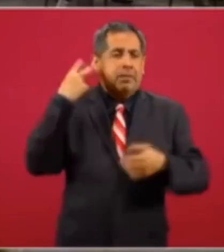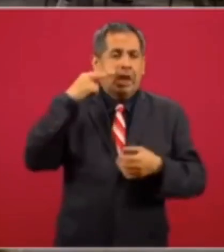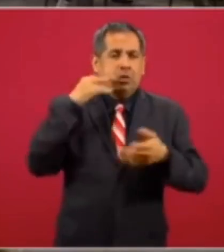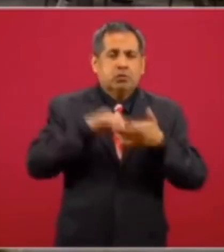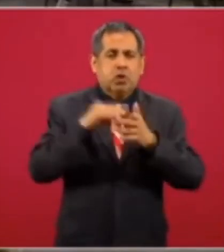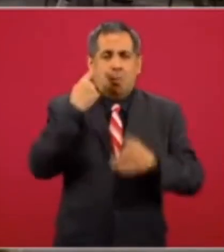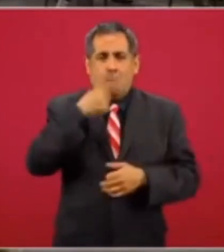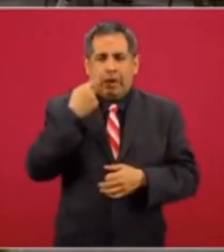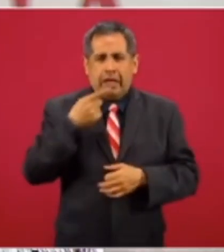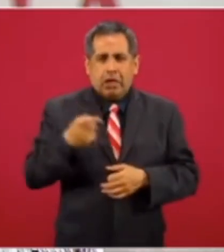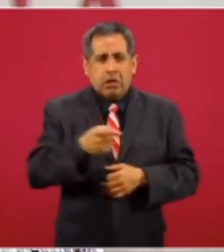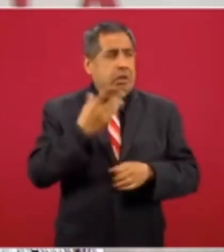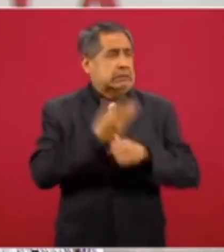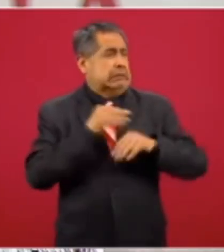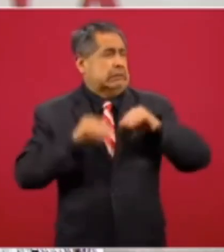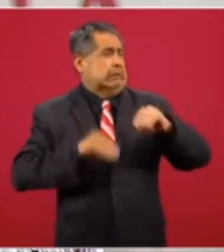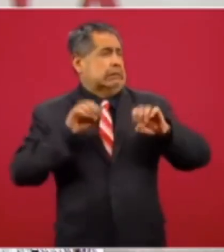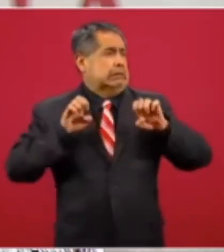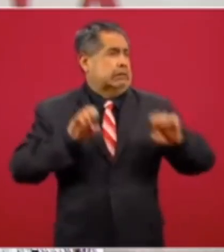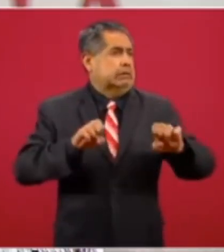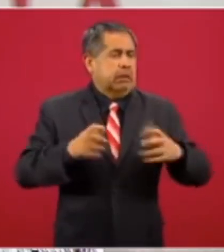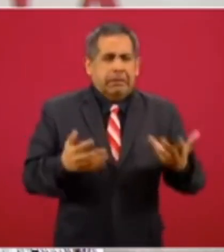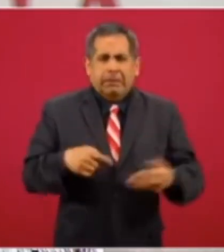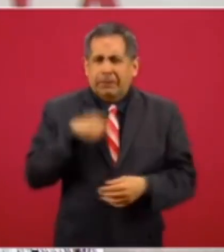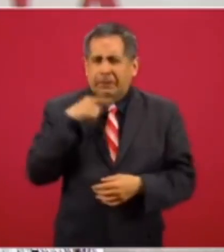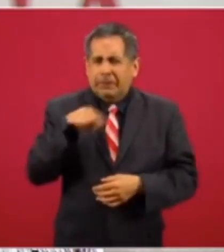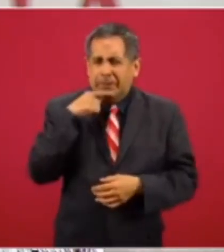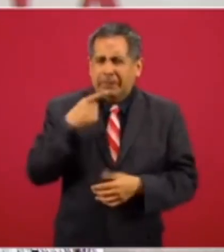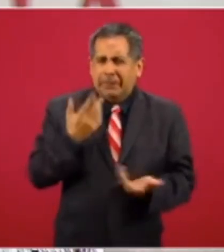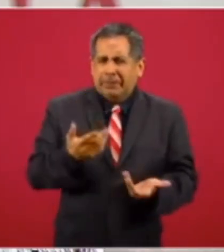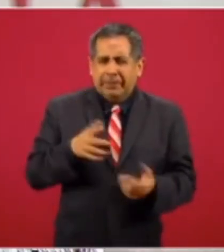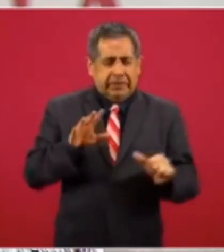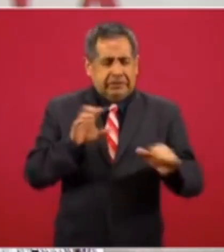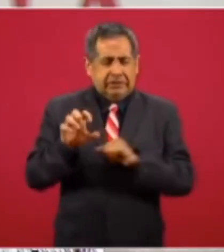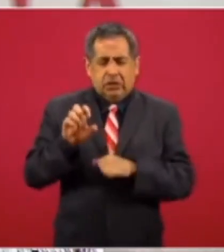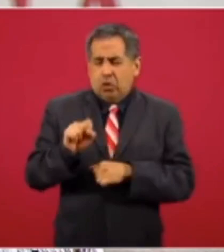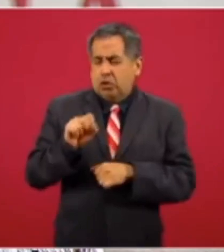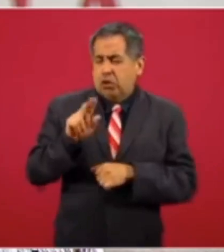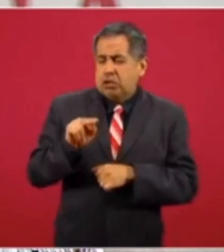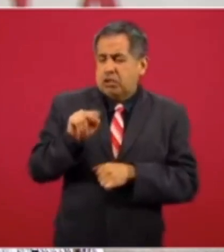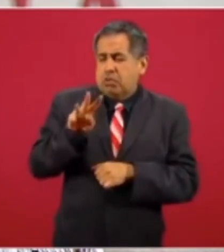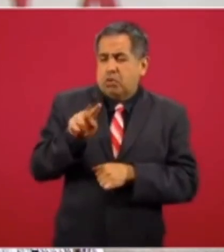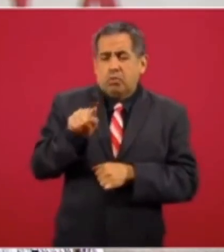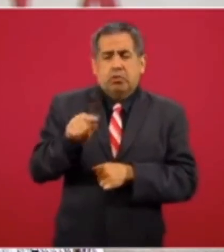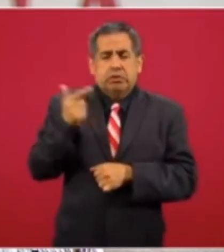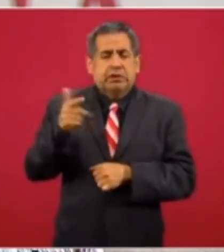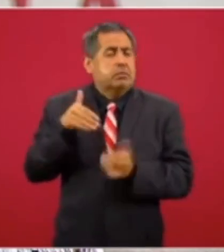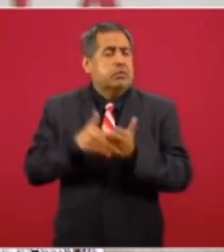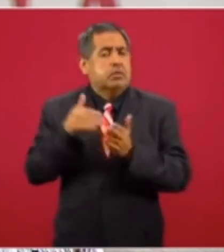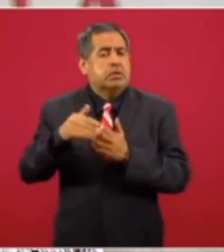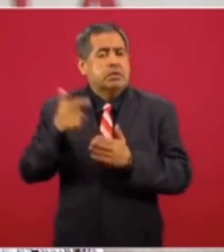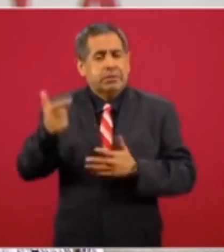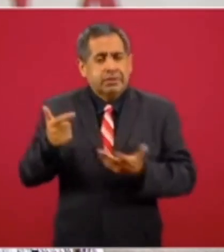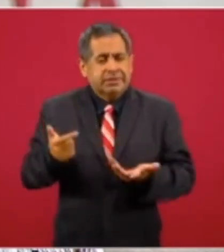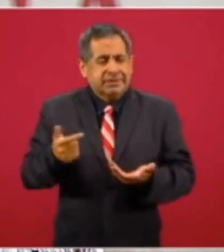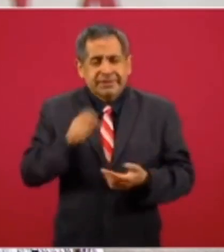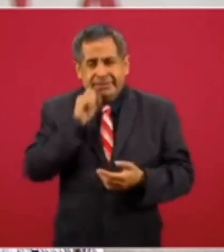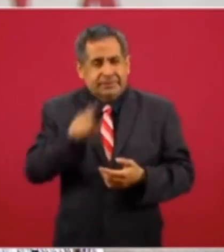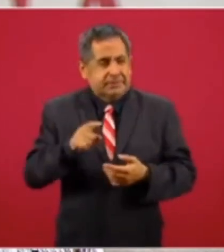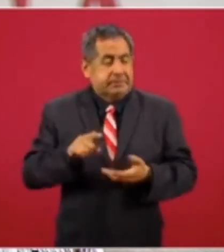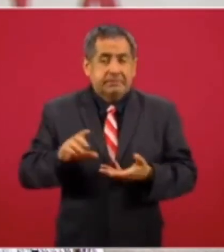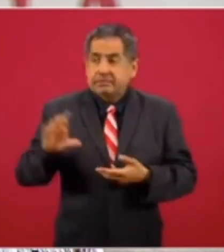técnica de las obras de infraestructura por seiscientos ochenta y ochenta y cuatro punto siete millones de pesos y se